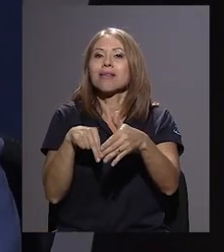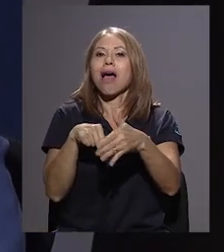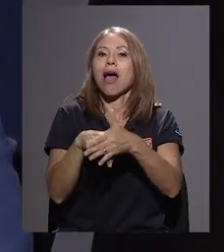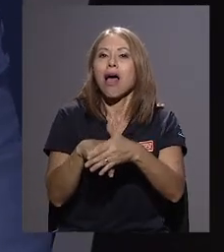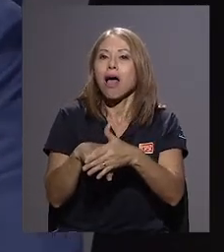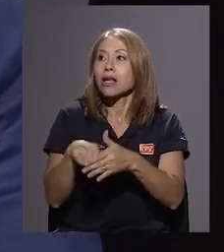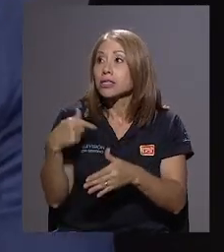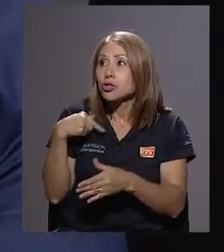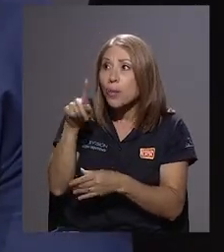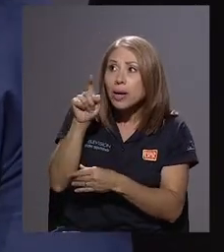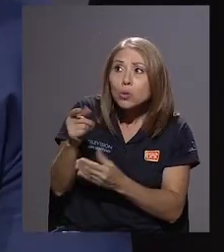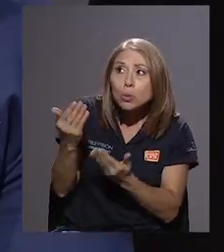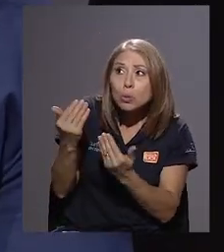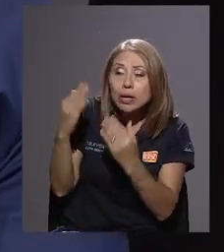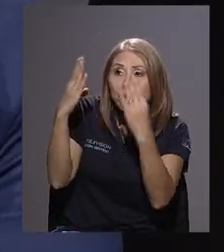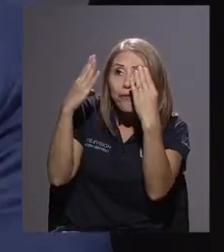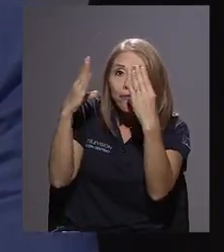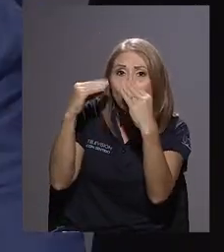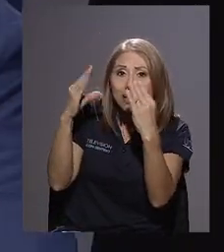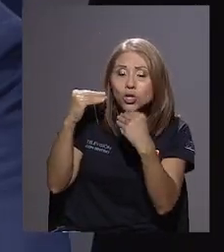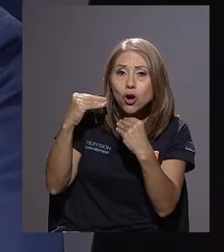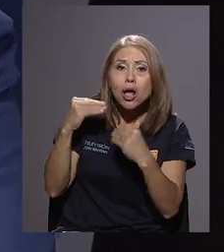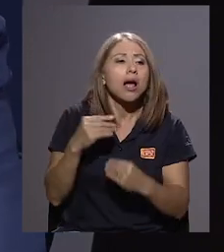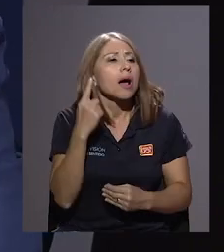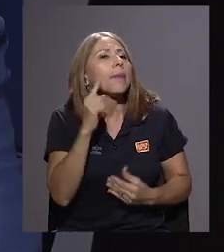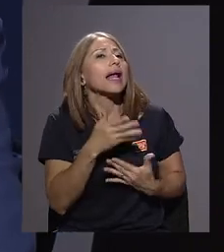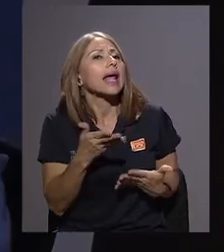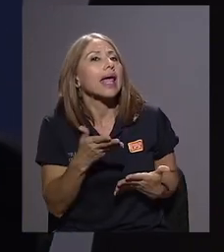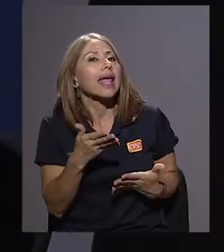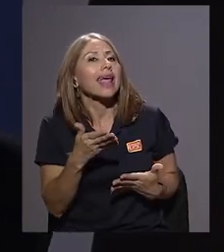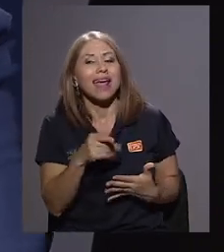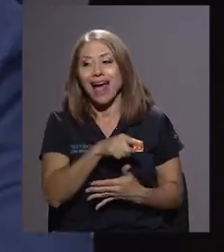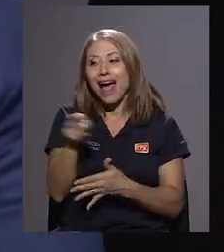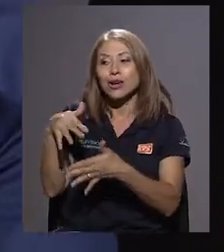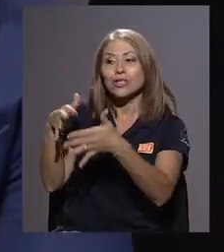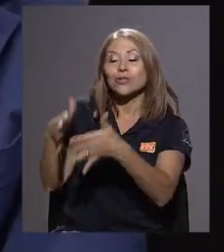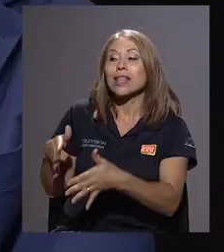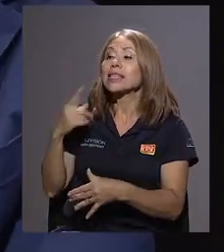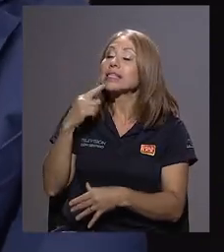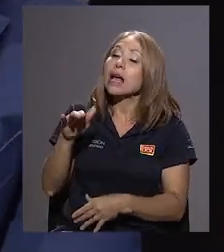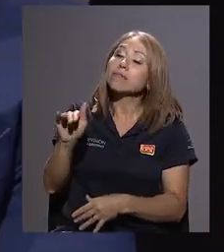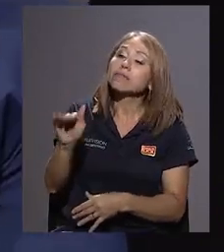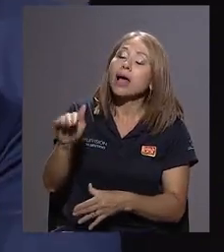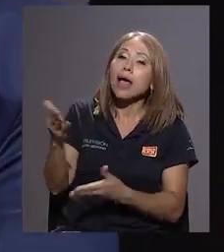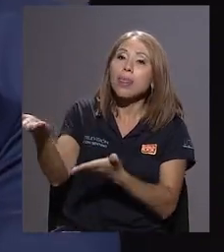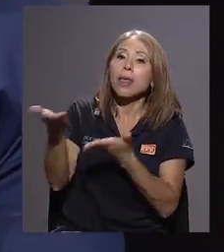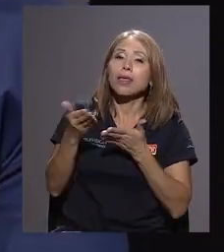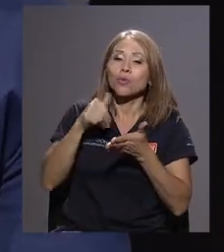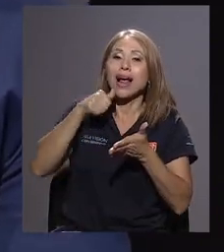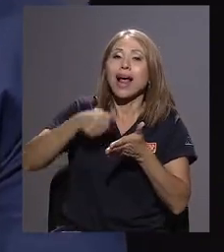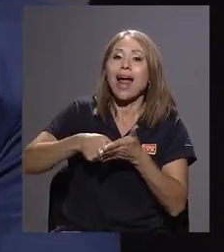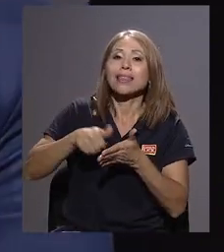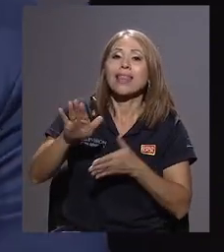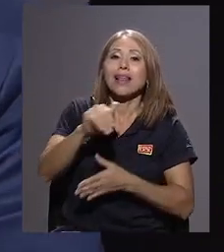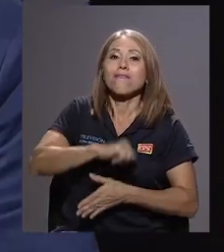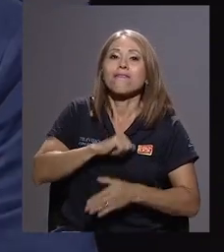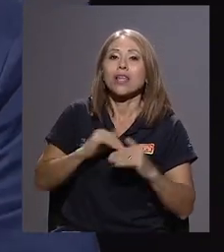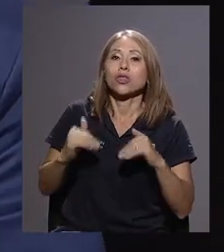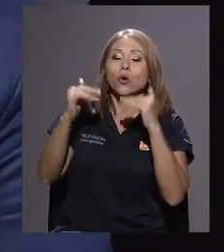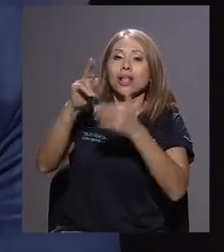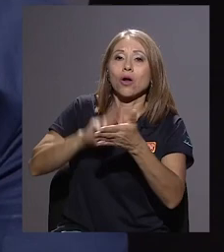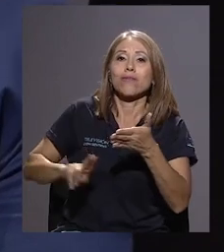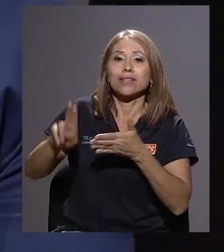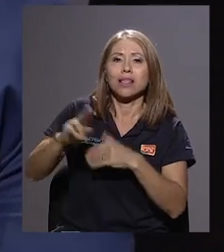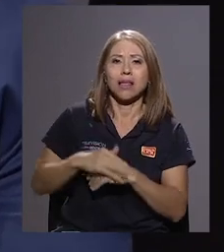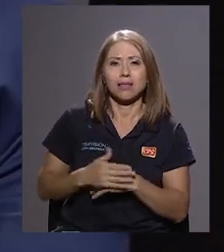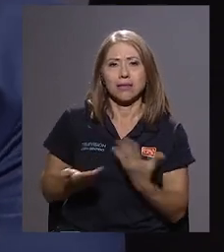quiere? Y a los estudiantes le decían, bueno, mándenme una carta del rector de la universidad. Increíble. Ok, esta información sí se